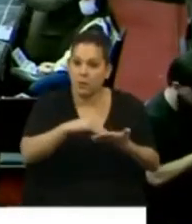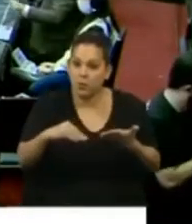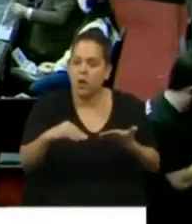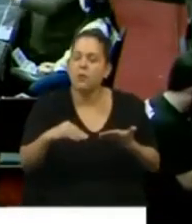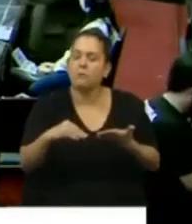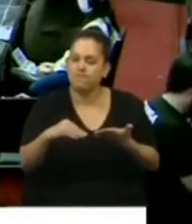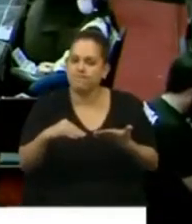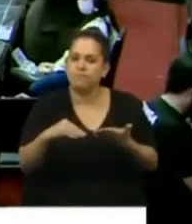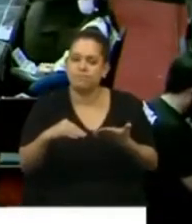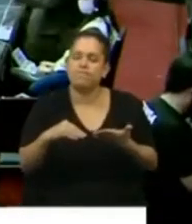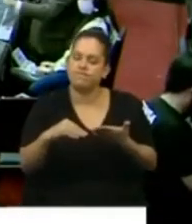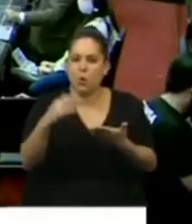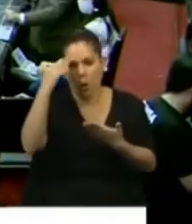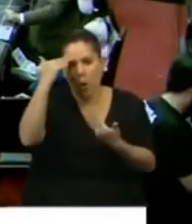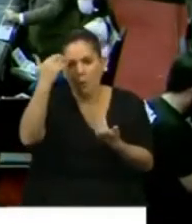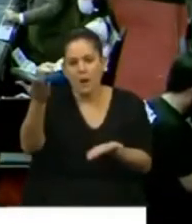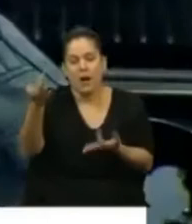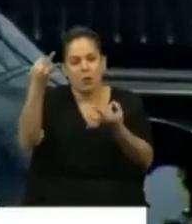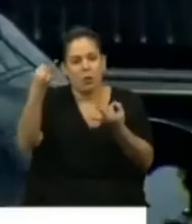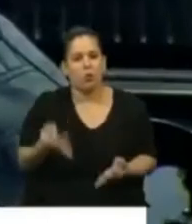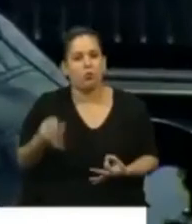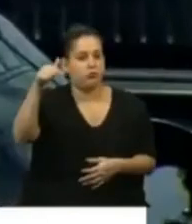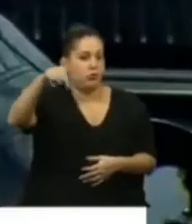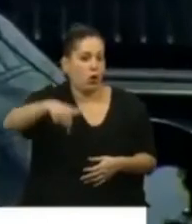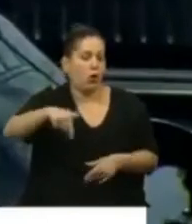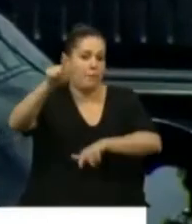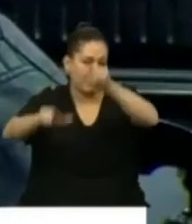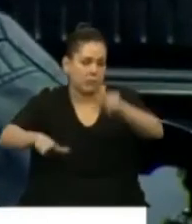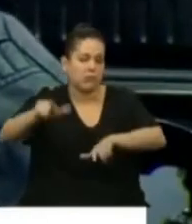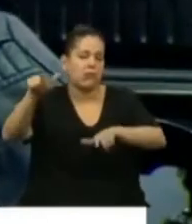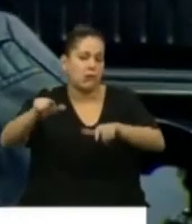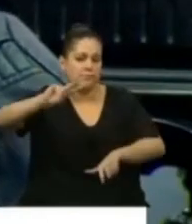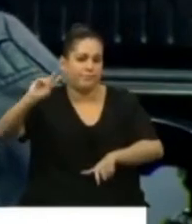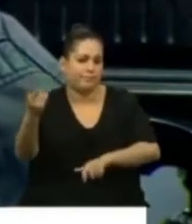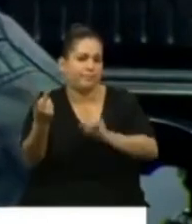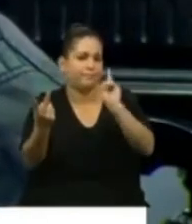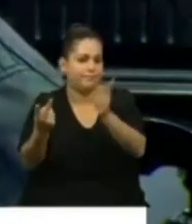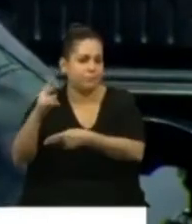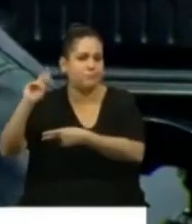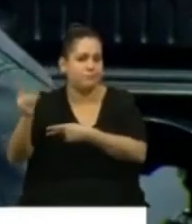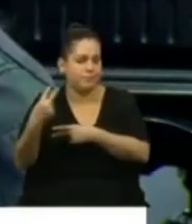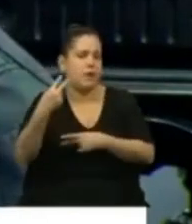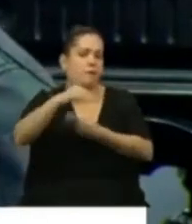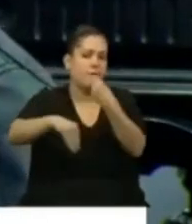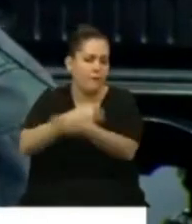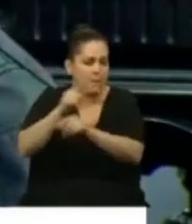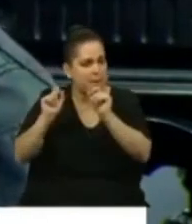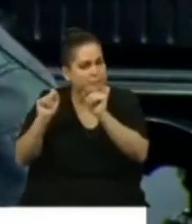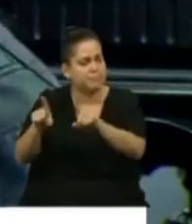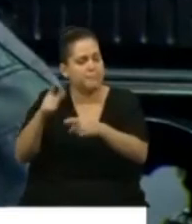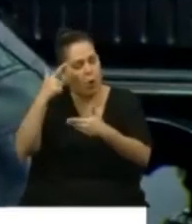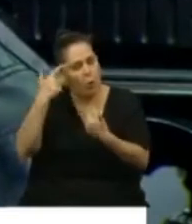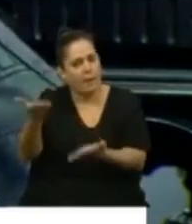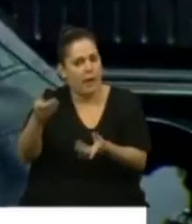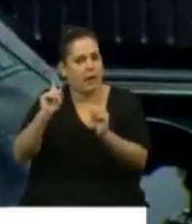brinde un homenaje hoy justamente a quienes perdieron la vida, a sus familiares, en este contexto